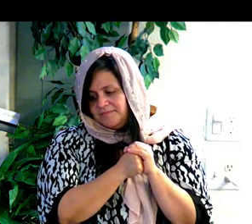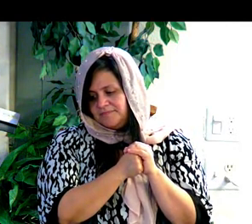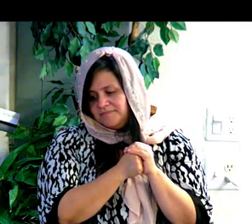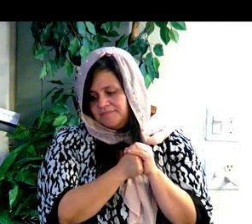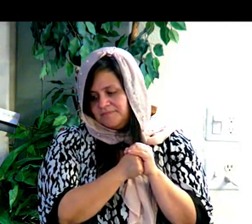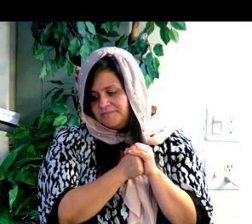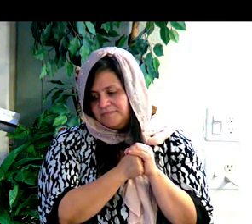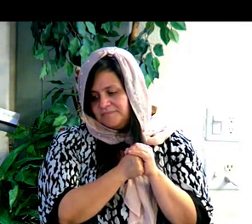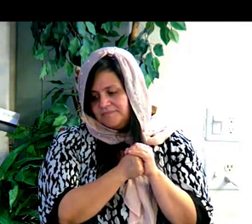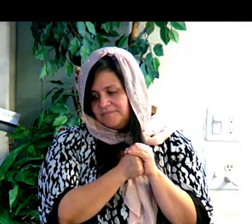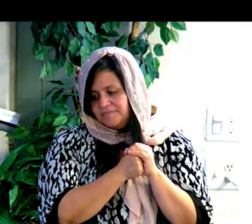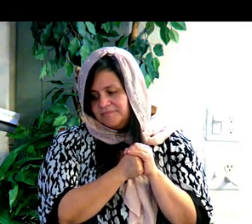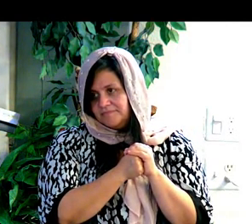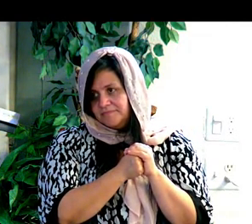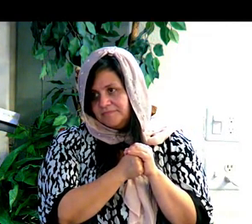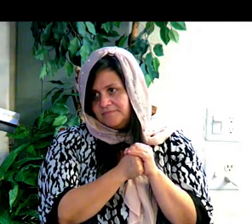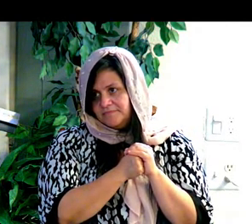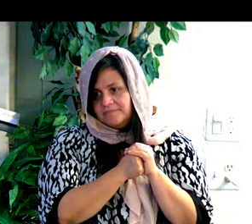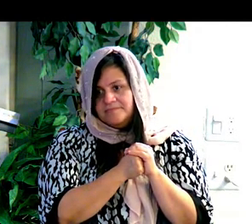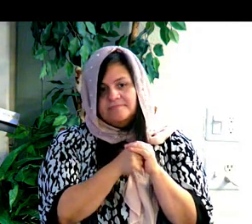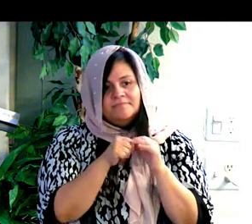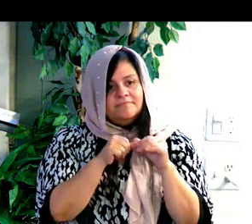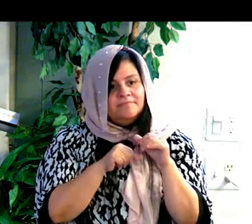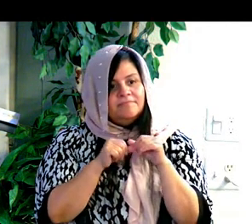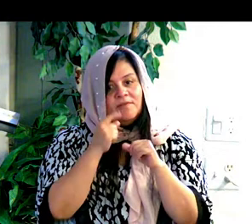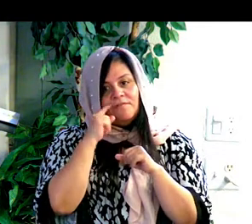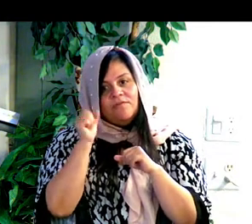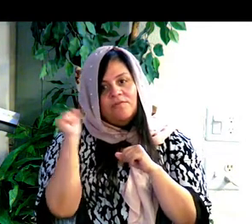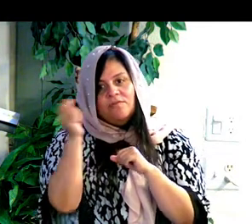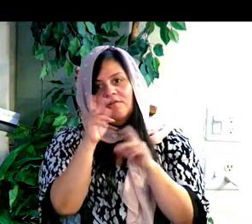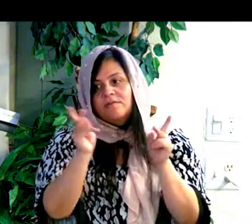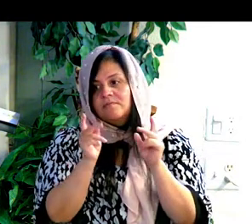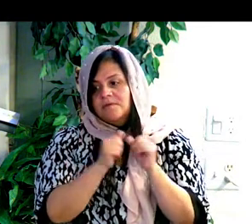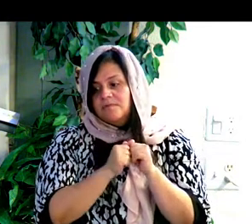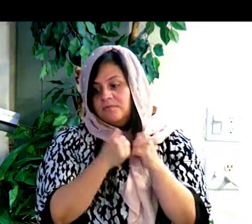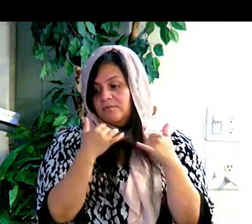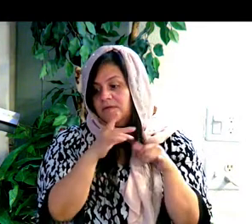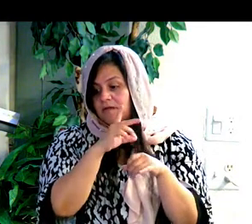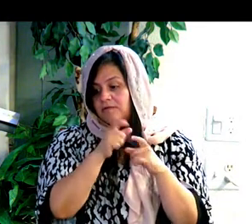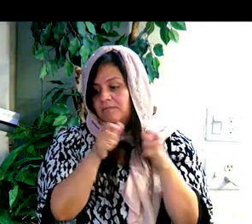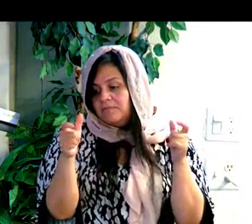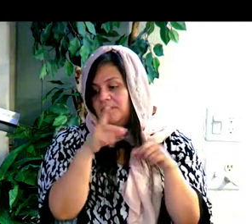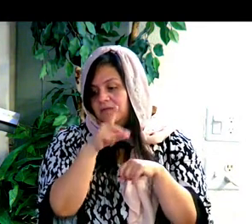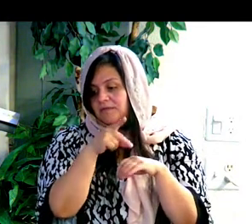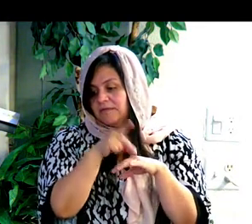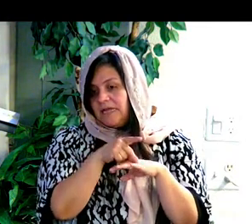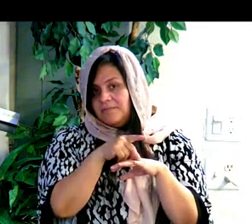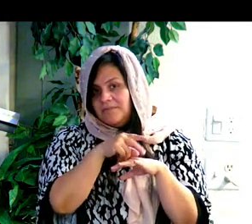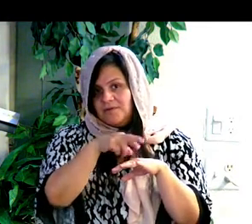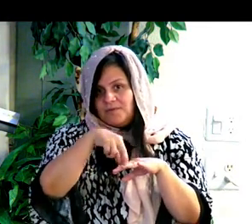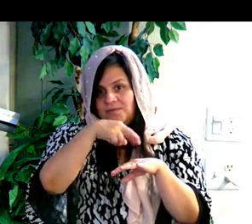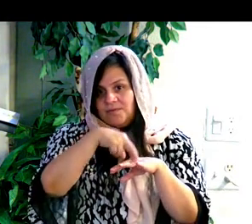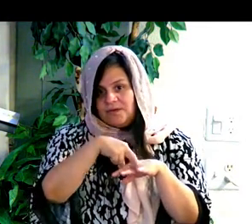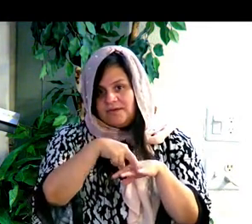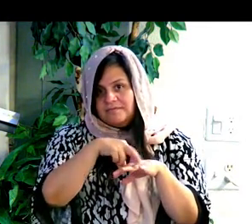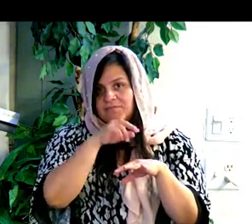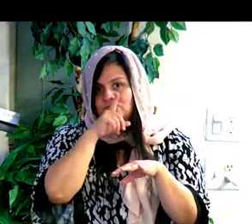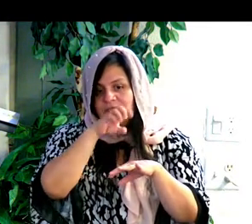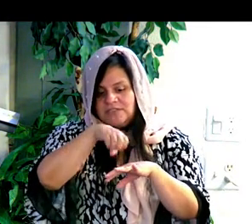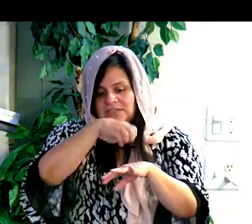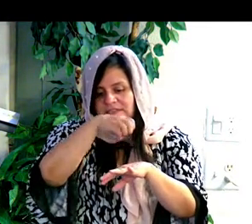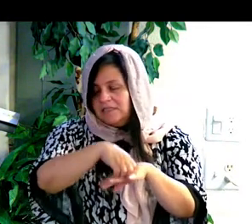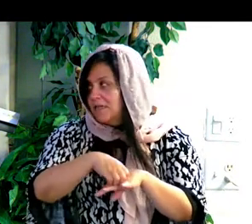multitud mixta. And so, today we have this big diamond ring, which is called the engagement ring. Hoy en día,